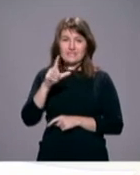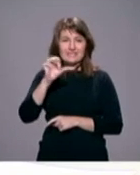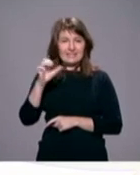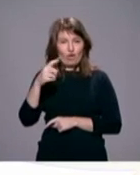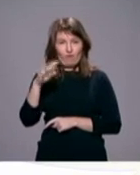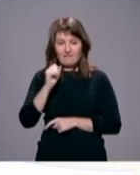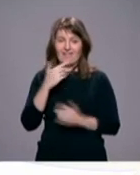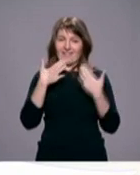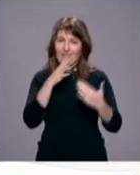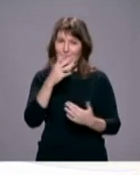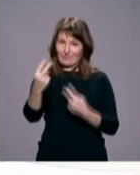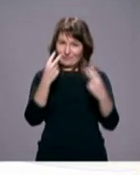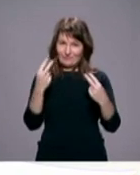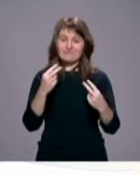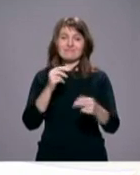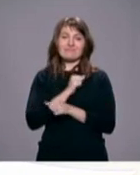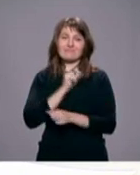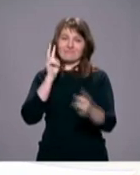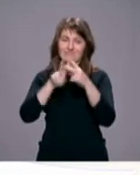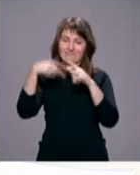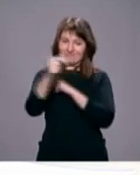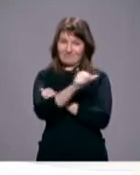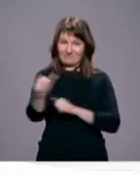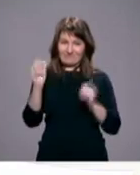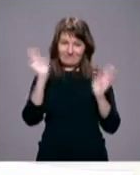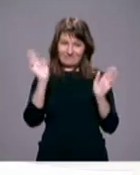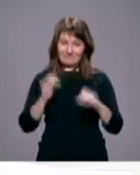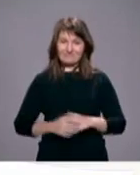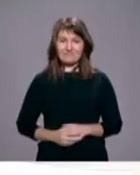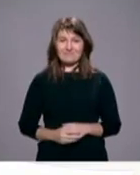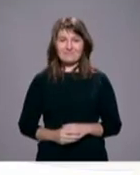Gracias por acompañarnos. Les espero aquí la semana que viene. Hasta entonces.